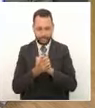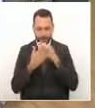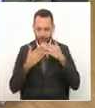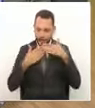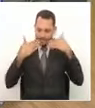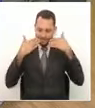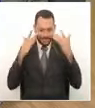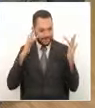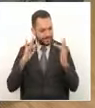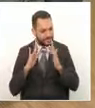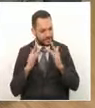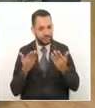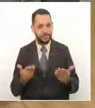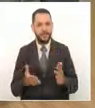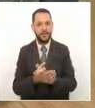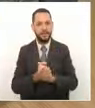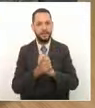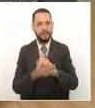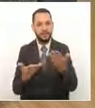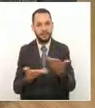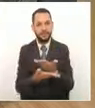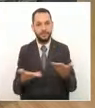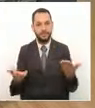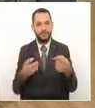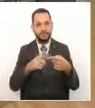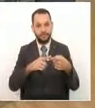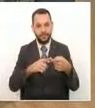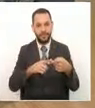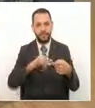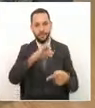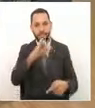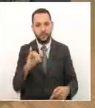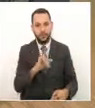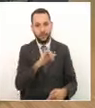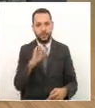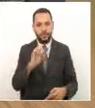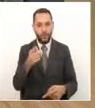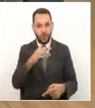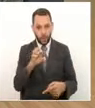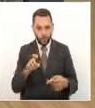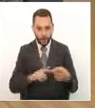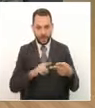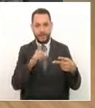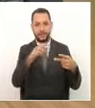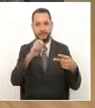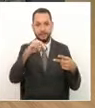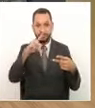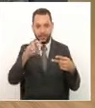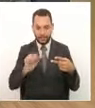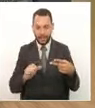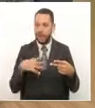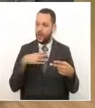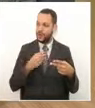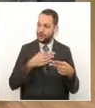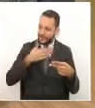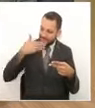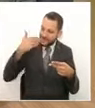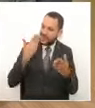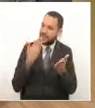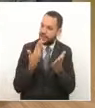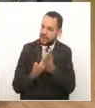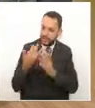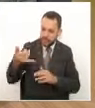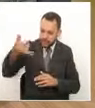y un gran saludo para el doctor Jorge Alicia la doctora Sandra. El gusto es nuestro. Nos honra usted con su sintonía.